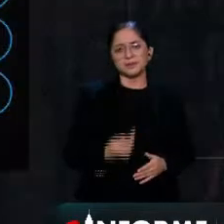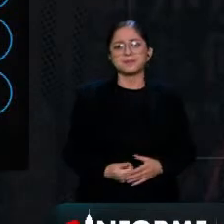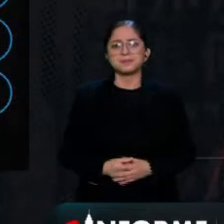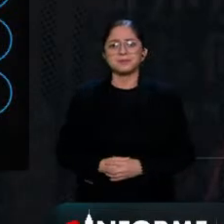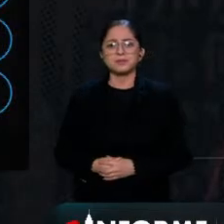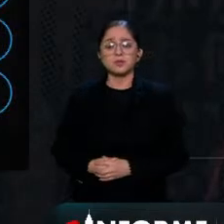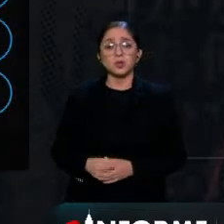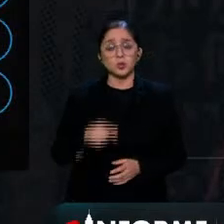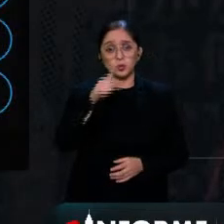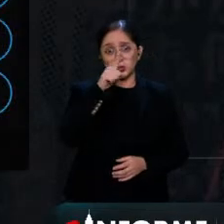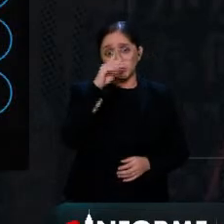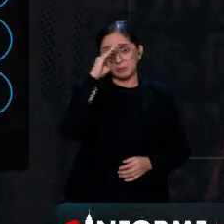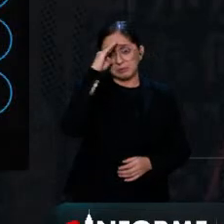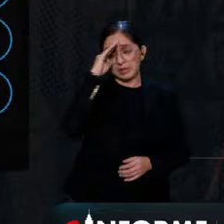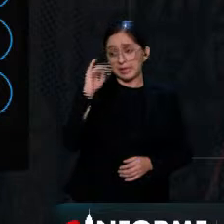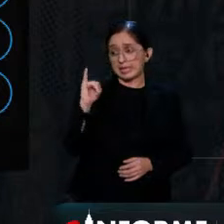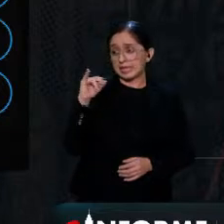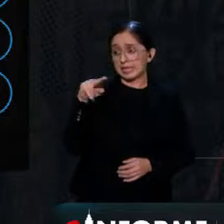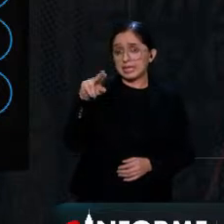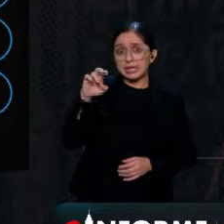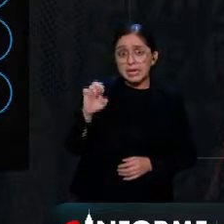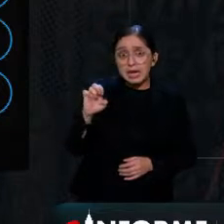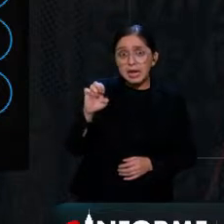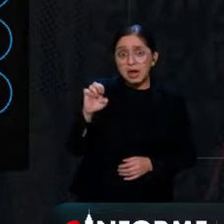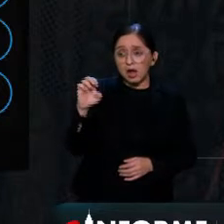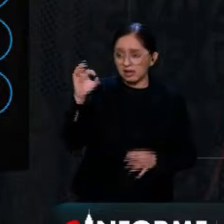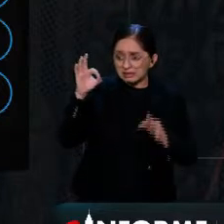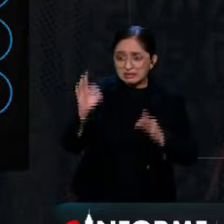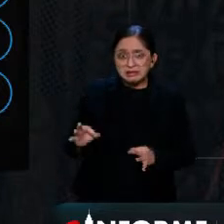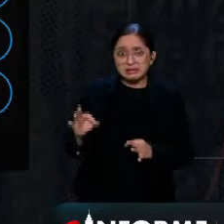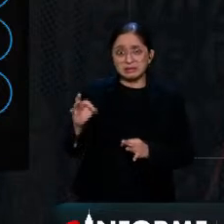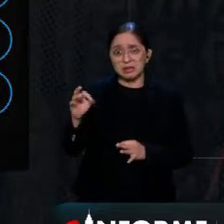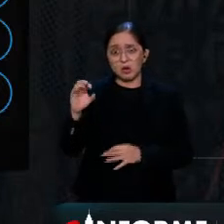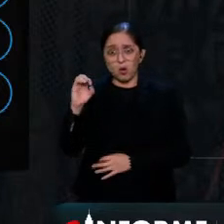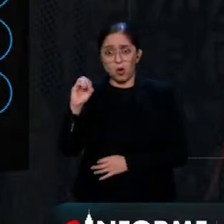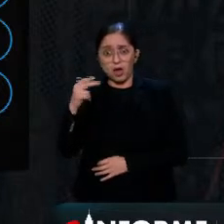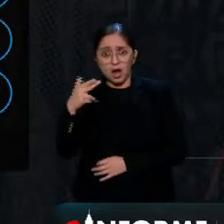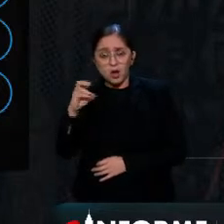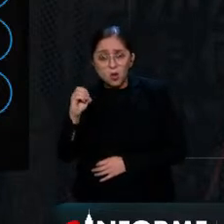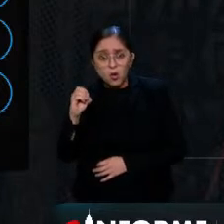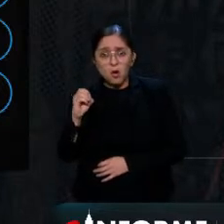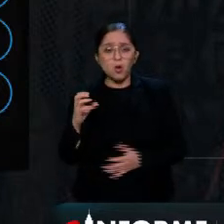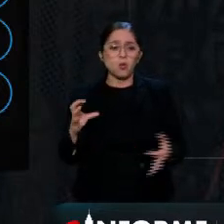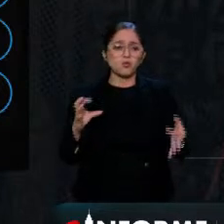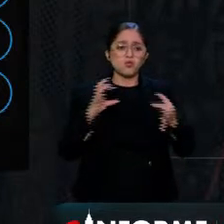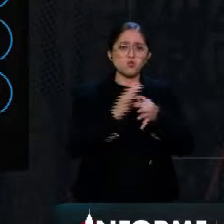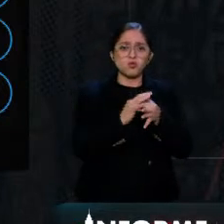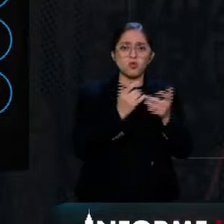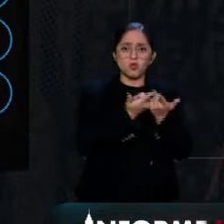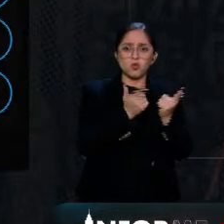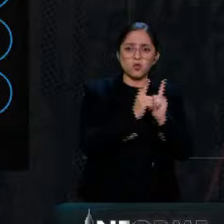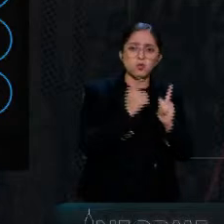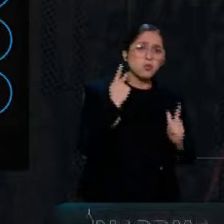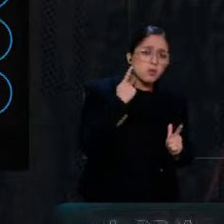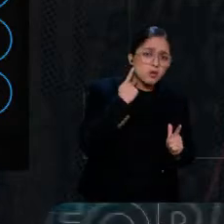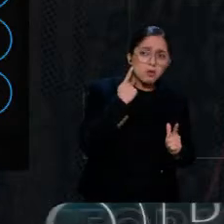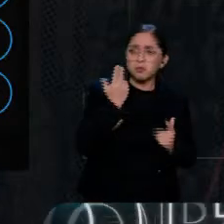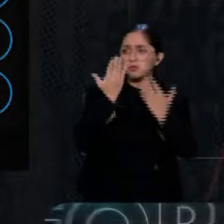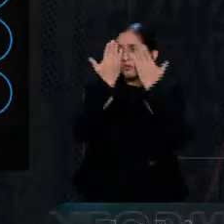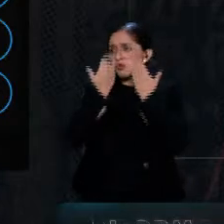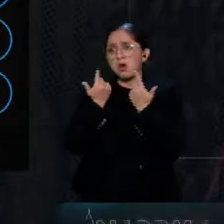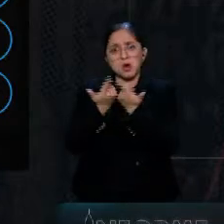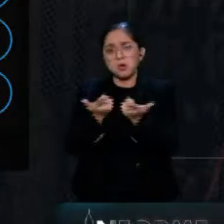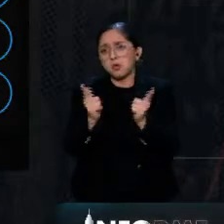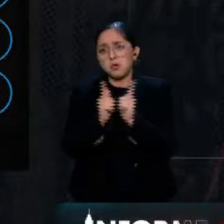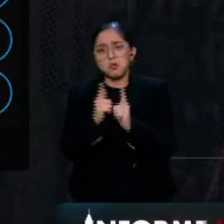que actualmente el INE es un órgano? ¿Las opciones? ¿Partidizado? ¿No partidizado? ¿O mitológico? ¿Cuál es su